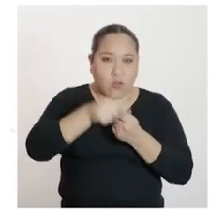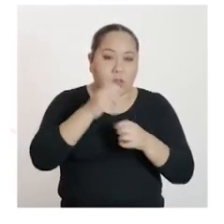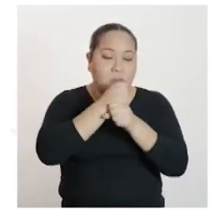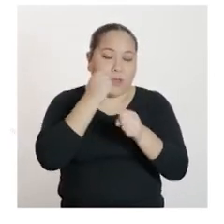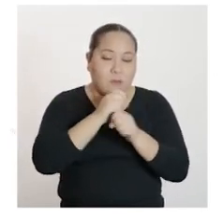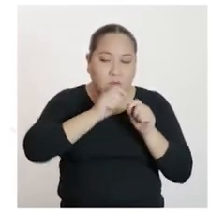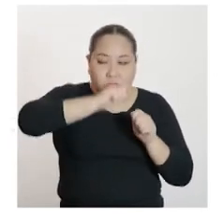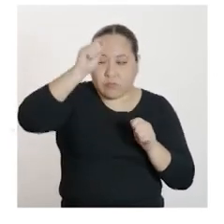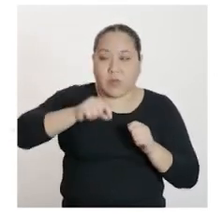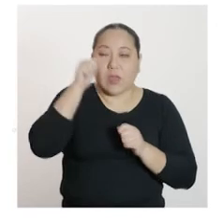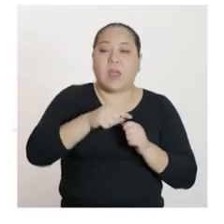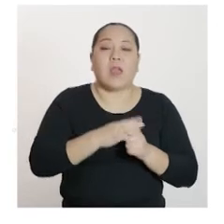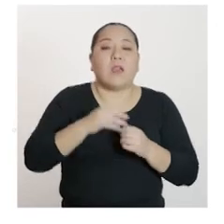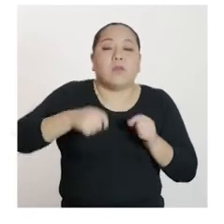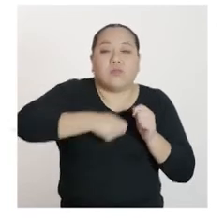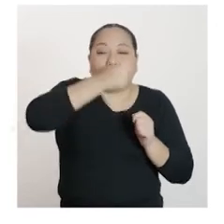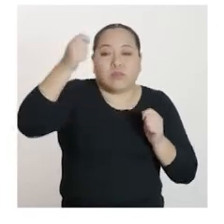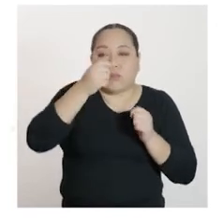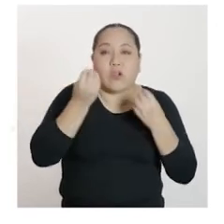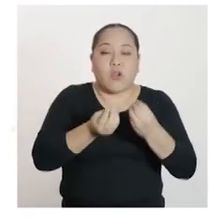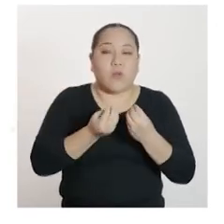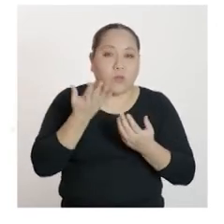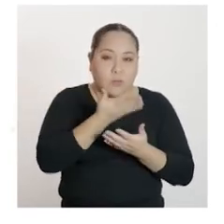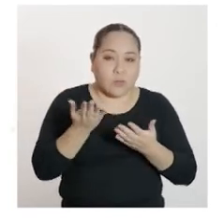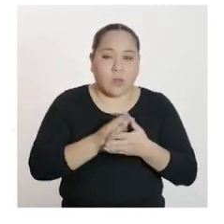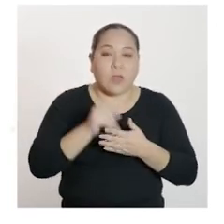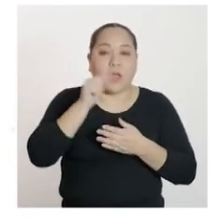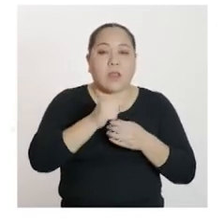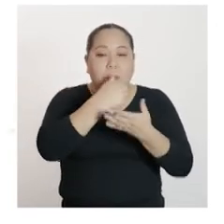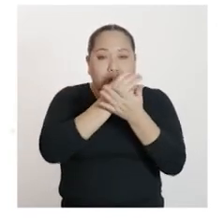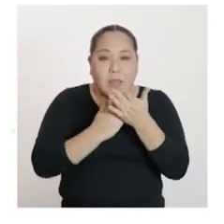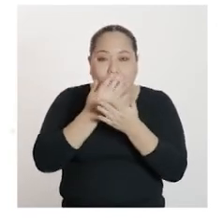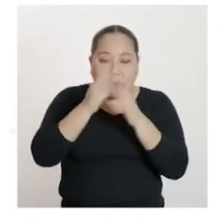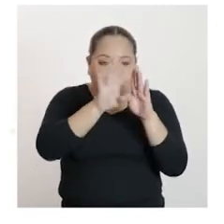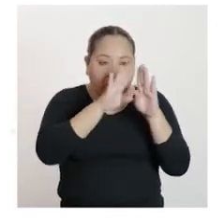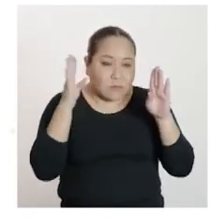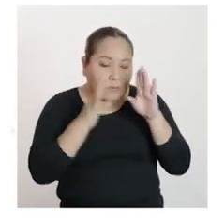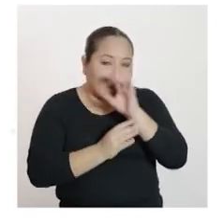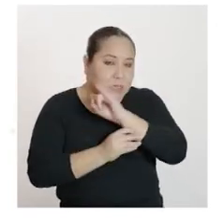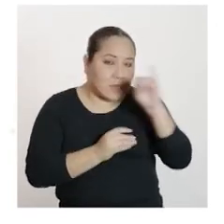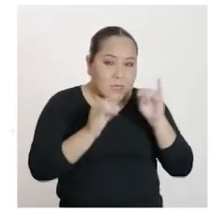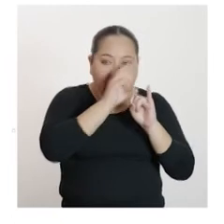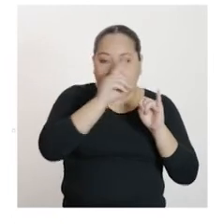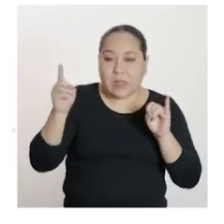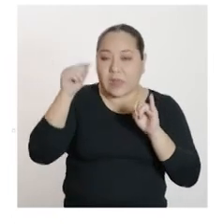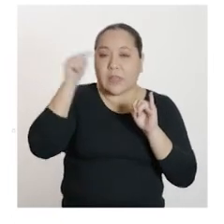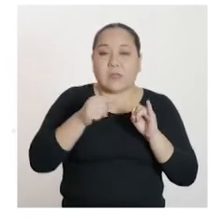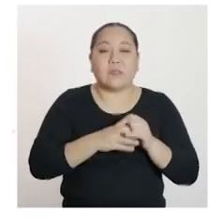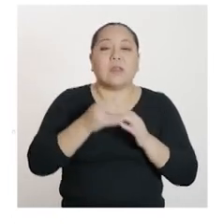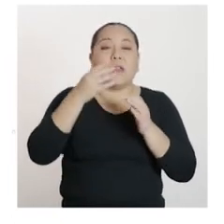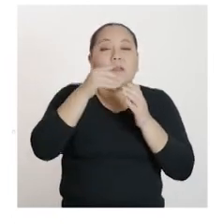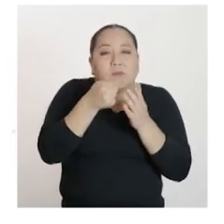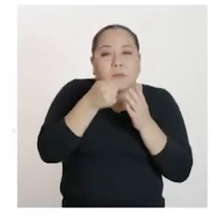sentido, el dominio estará dado por el intervalo abierto por la izquierda y derecha entre cero